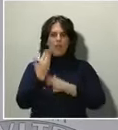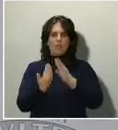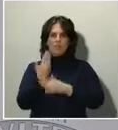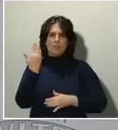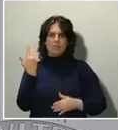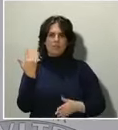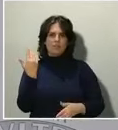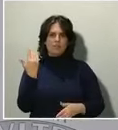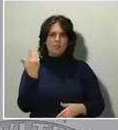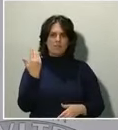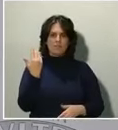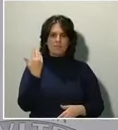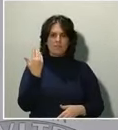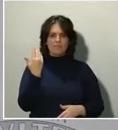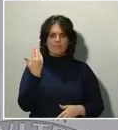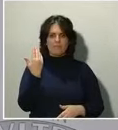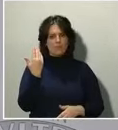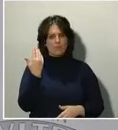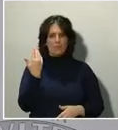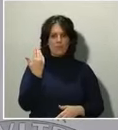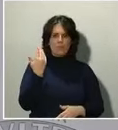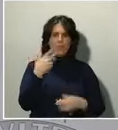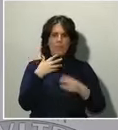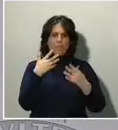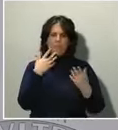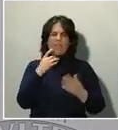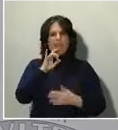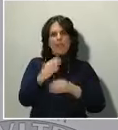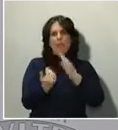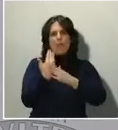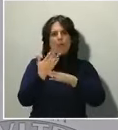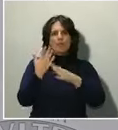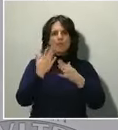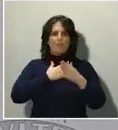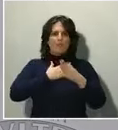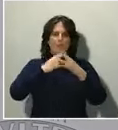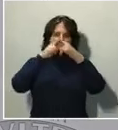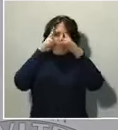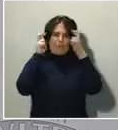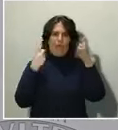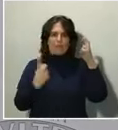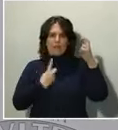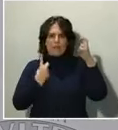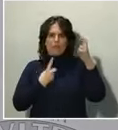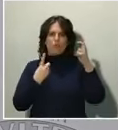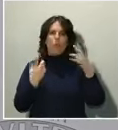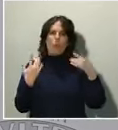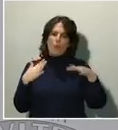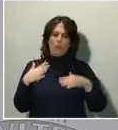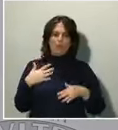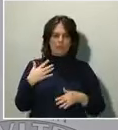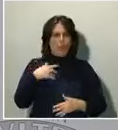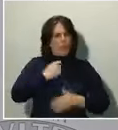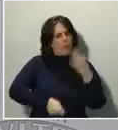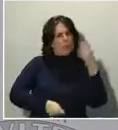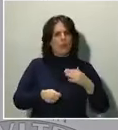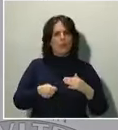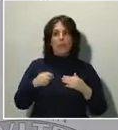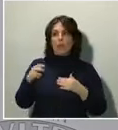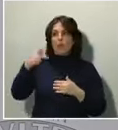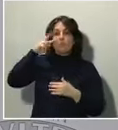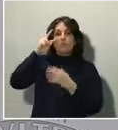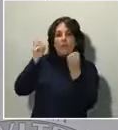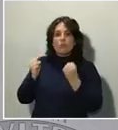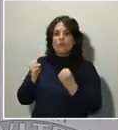en fin, de cuarentena, pero creemos que son necesarias, así nos lo dicen los expertos, los científicos, para poder atajar cuanto